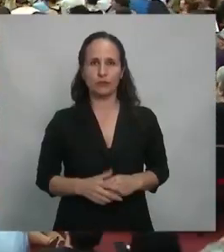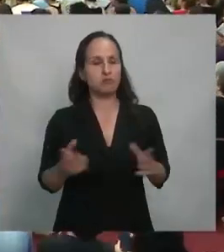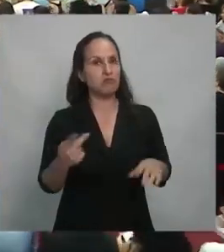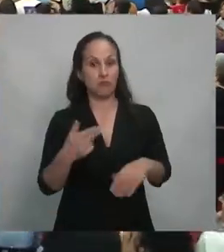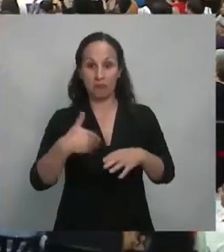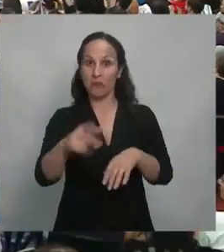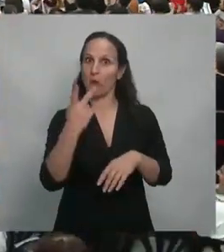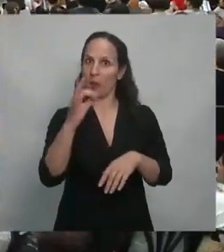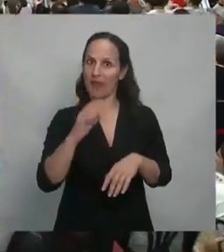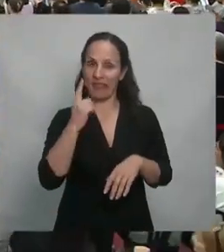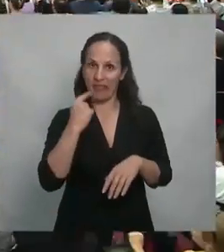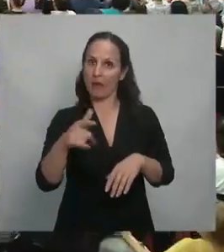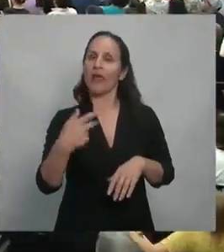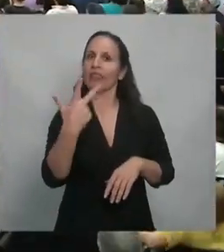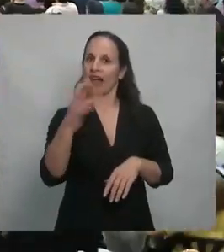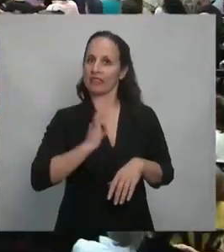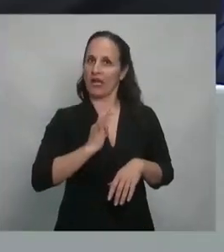20 días de 3 años.